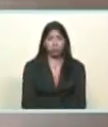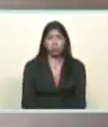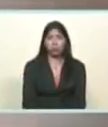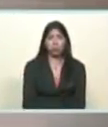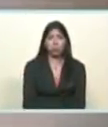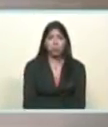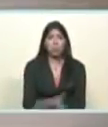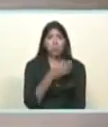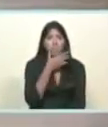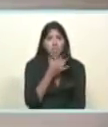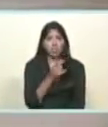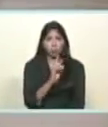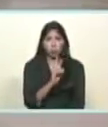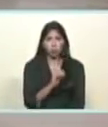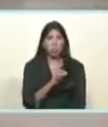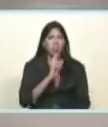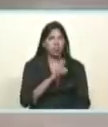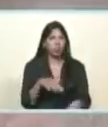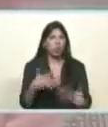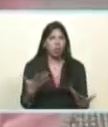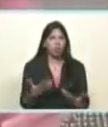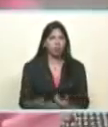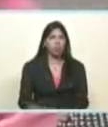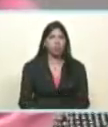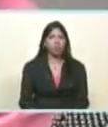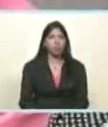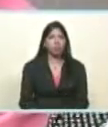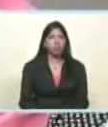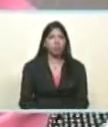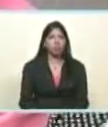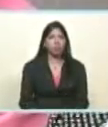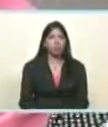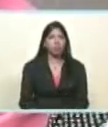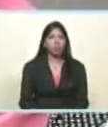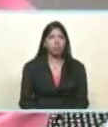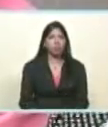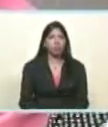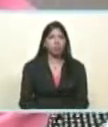es el resultado en medio de grandes